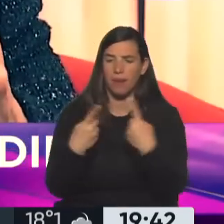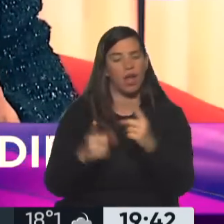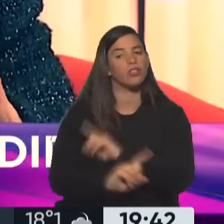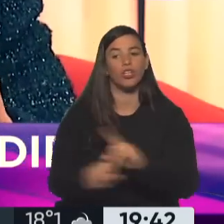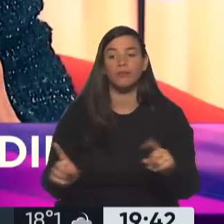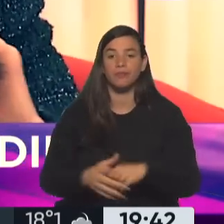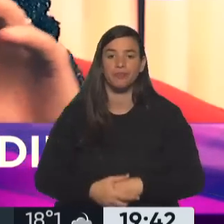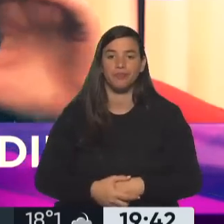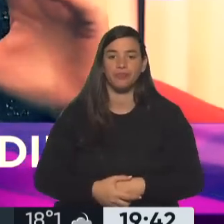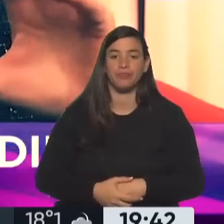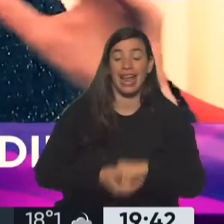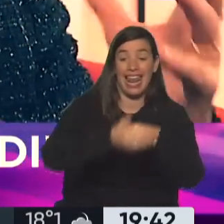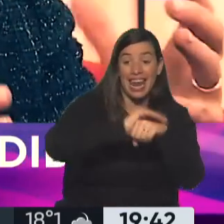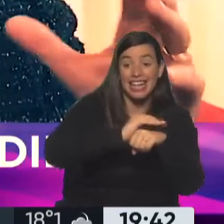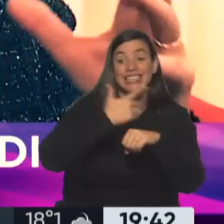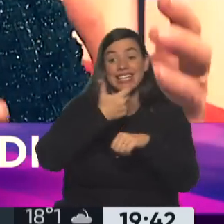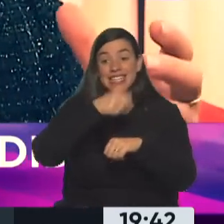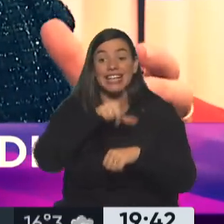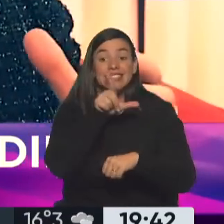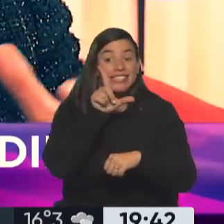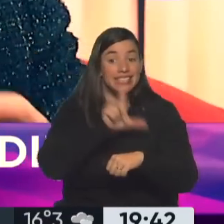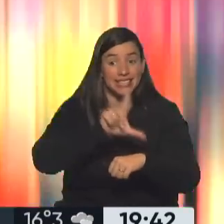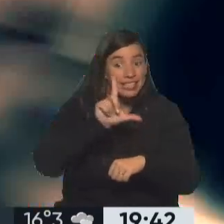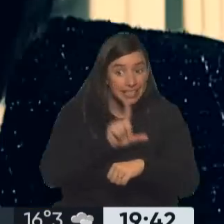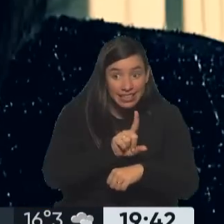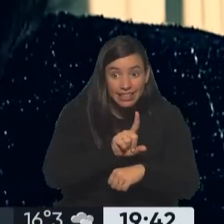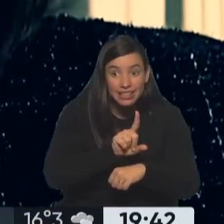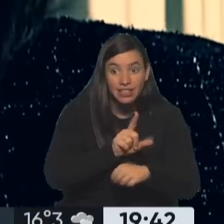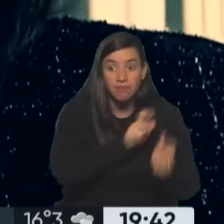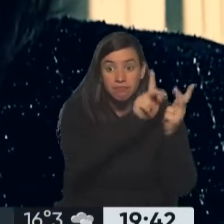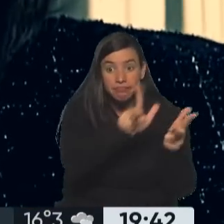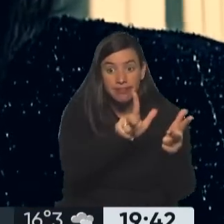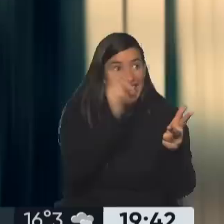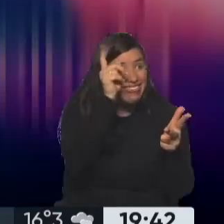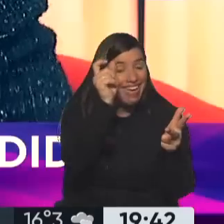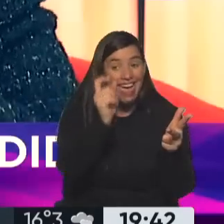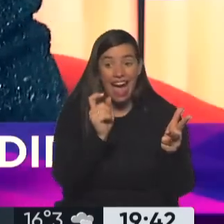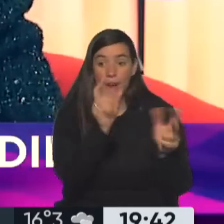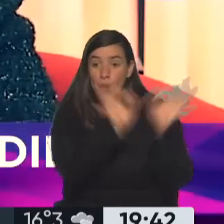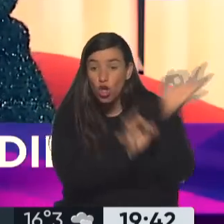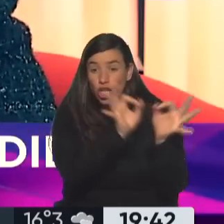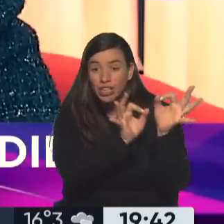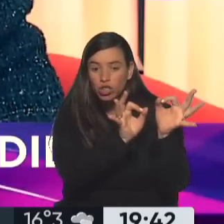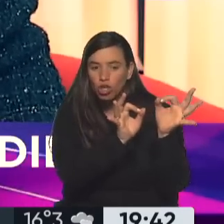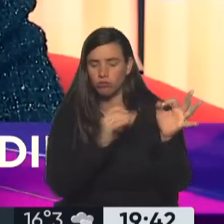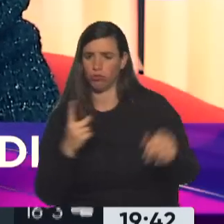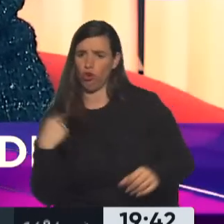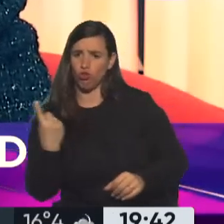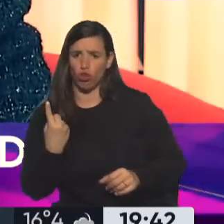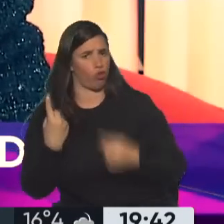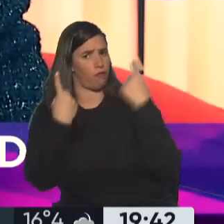expresa una idea y un proyecto diferente al que expresamos nosotros. Los candidatos que